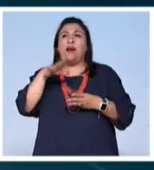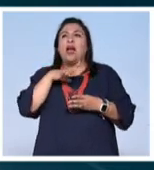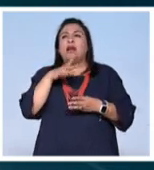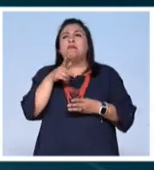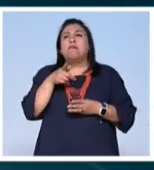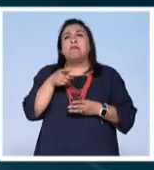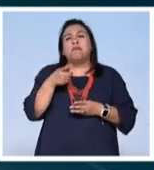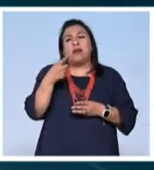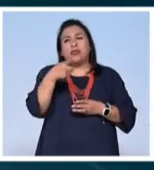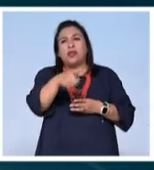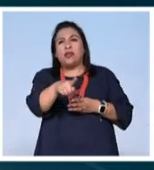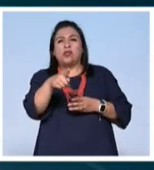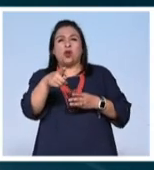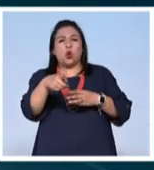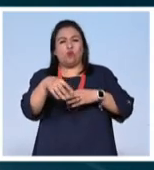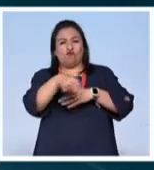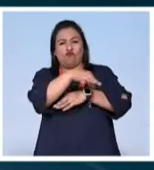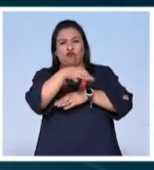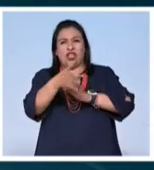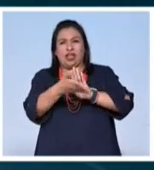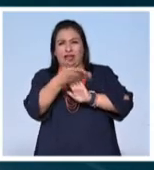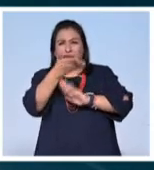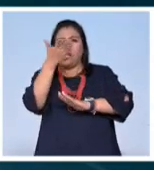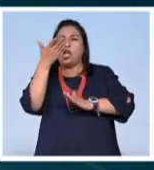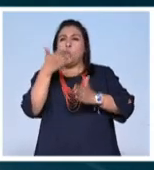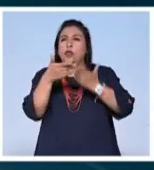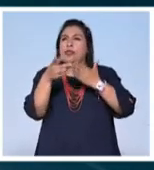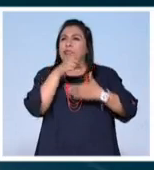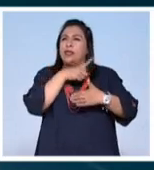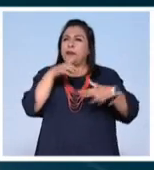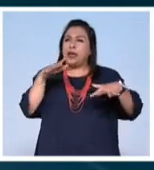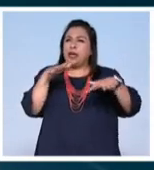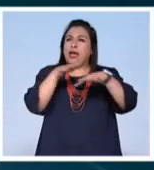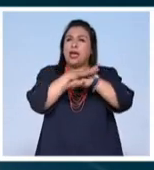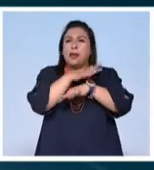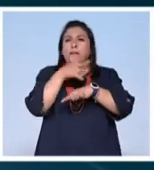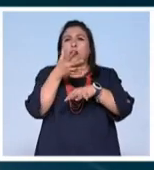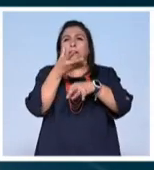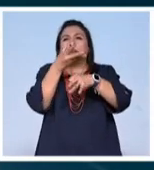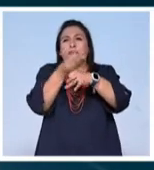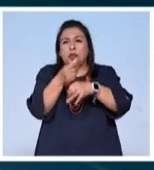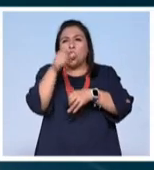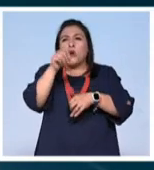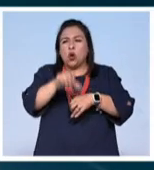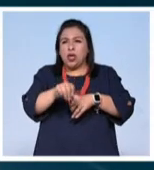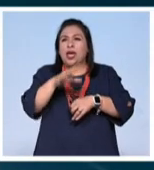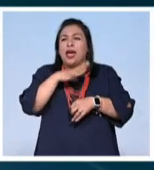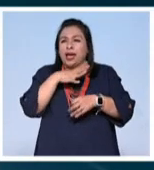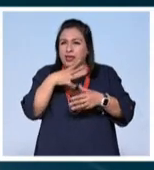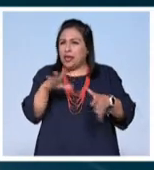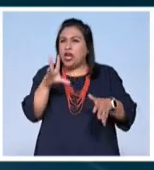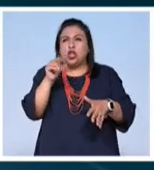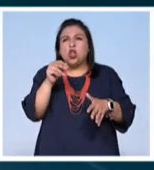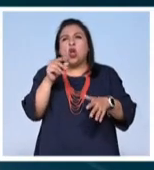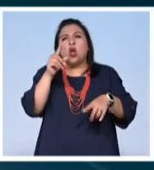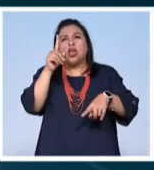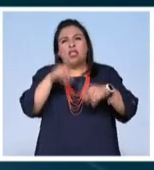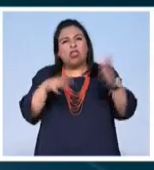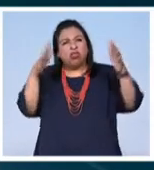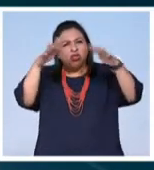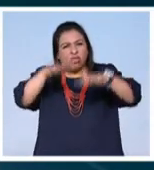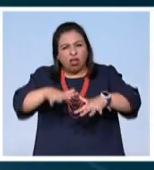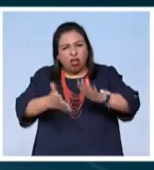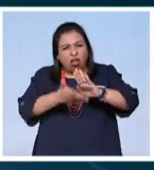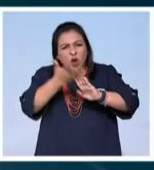consigna es que la arquitectura contemporánea debe transformar y adaptar las estructuras existentes y no demoler y construir otras